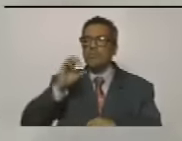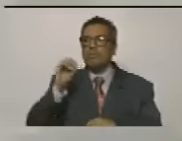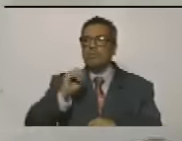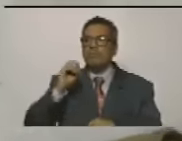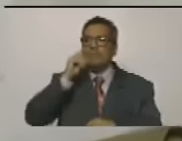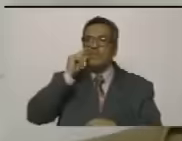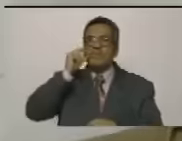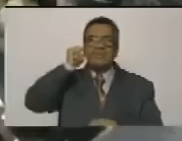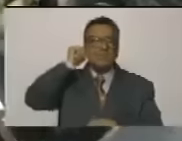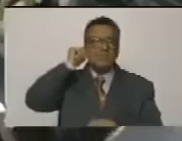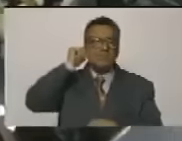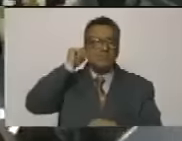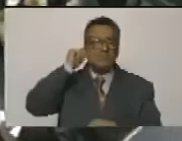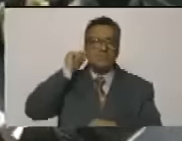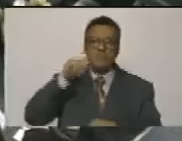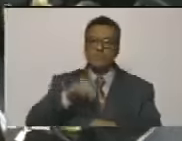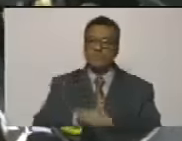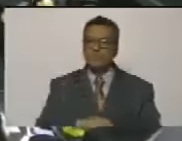de la República